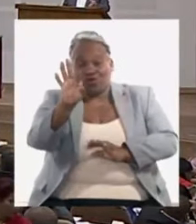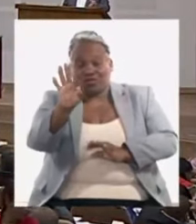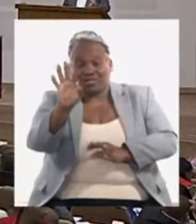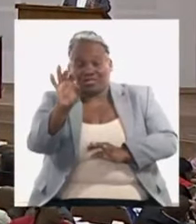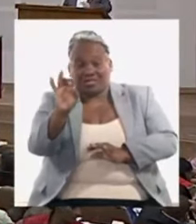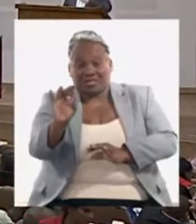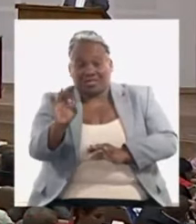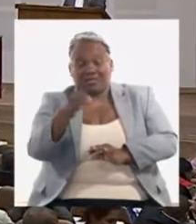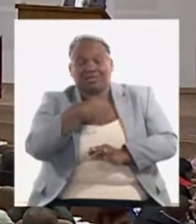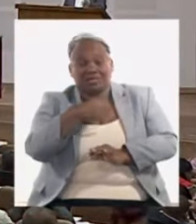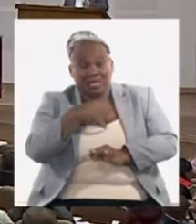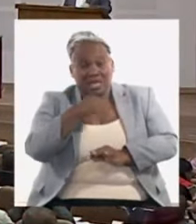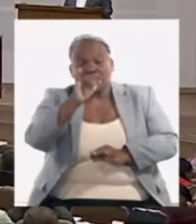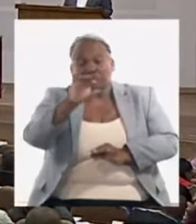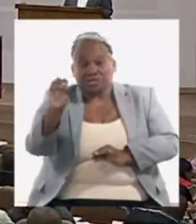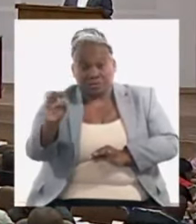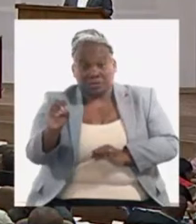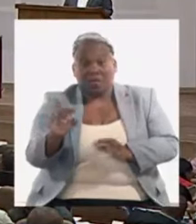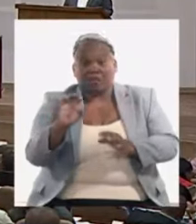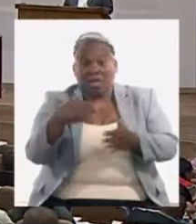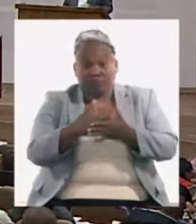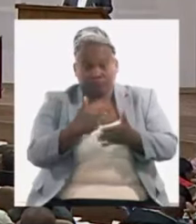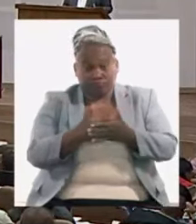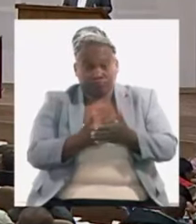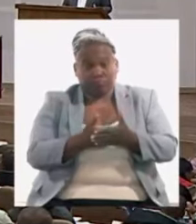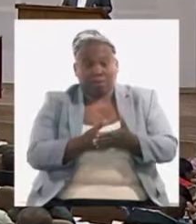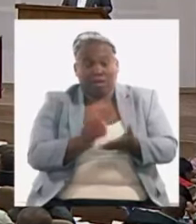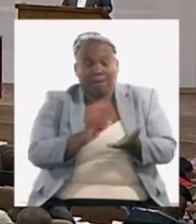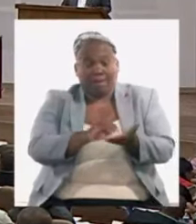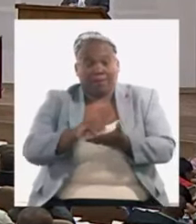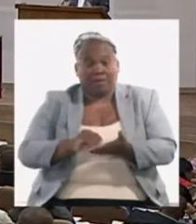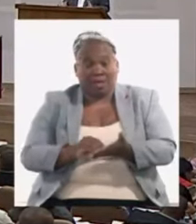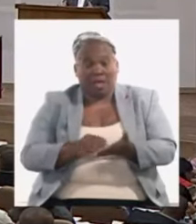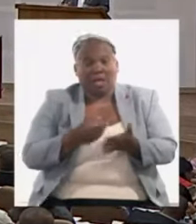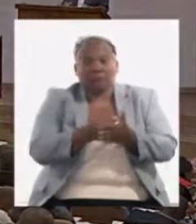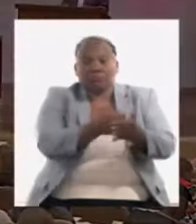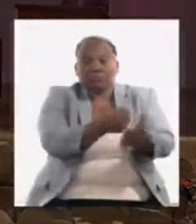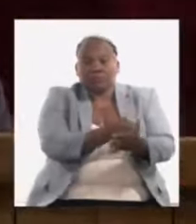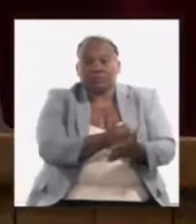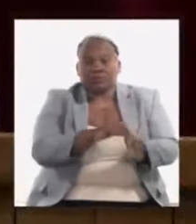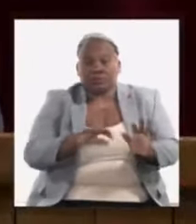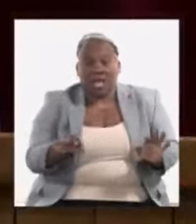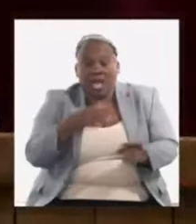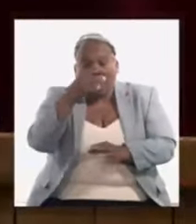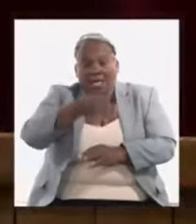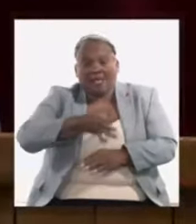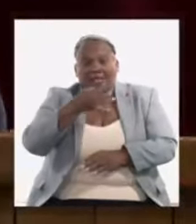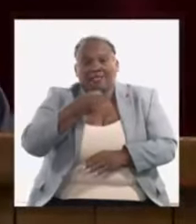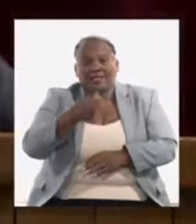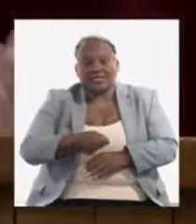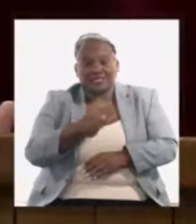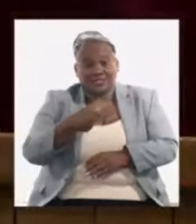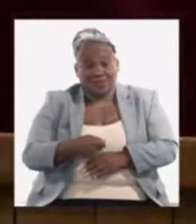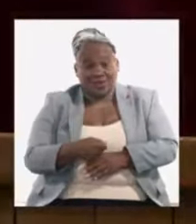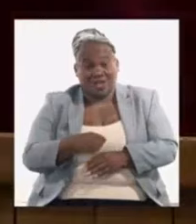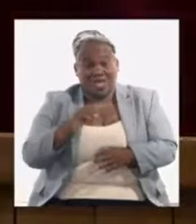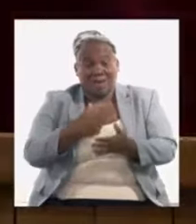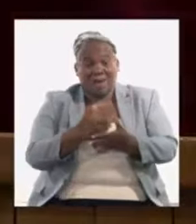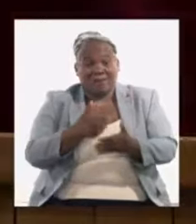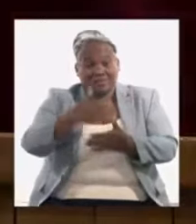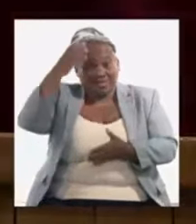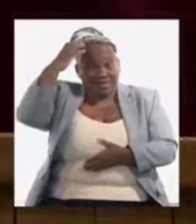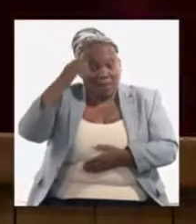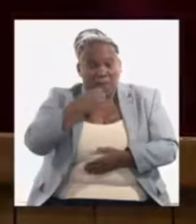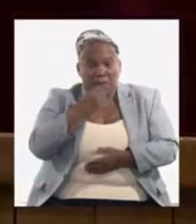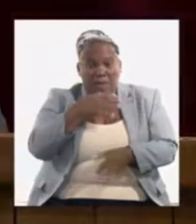más de 600 empresas que lo aplican hay que impulsar eso porque ya nosotros tomamos esa decisión que la empresa no tiene que regirse por una escala única puede diseñar